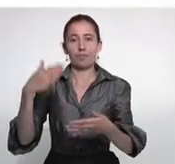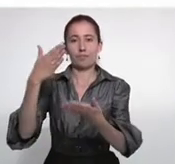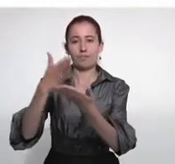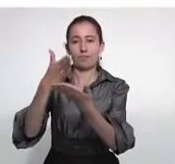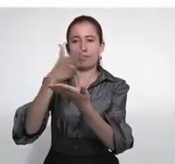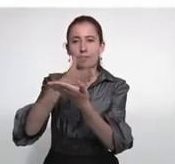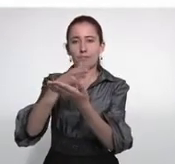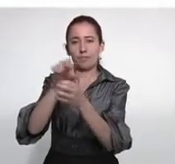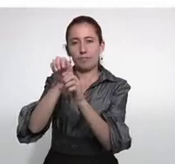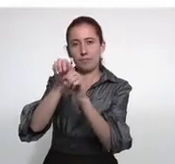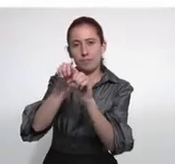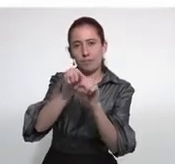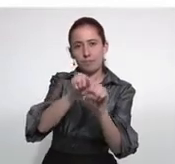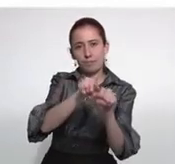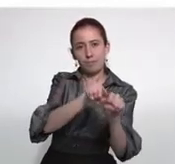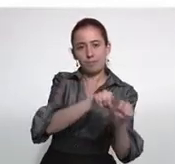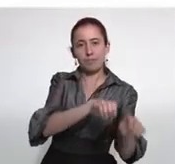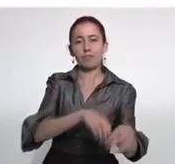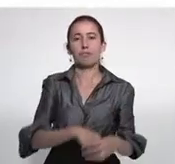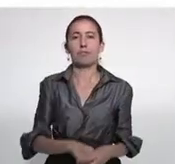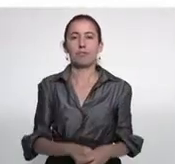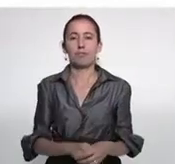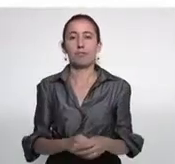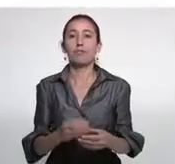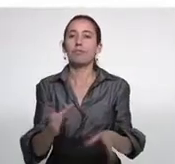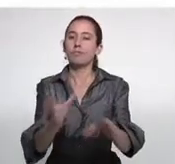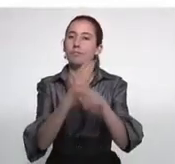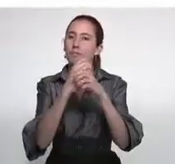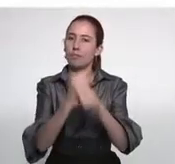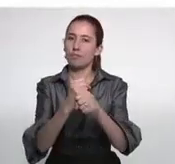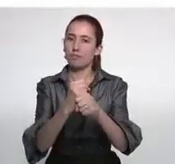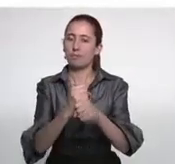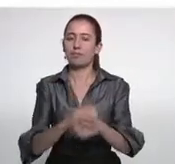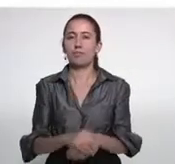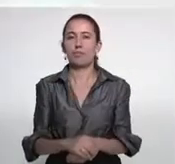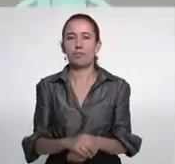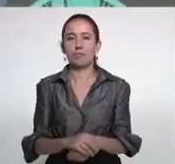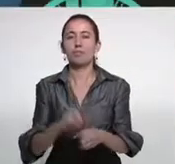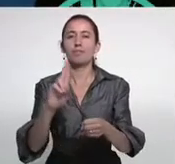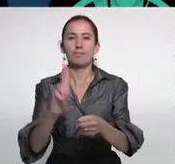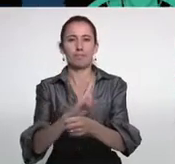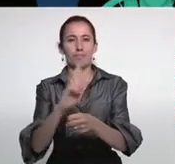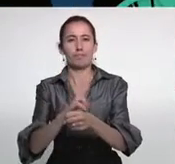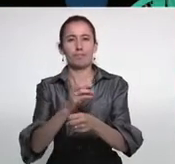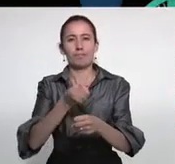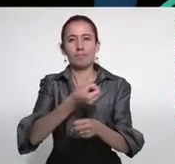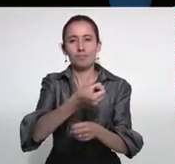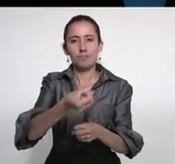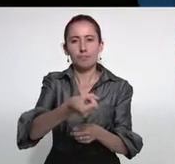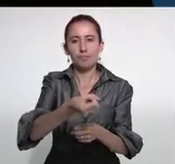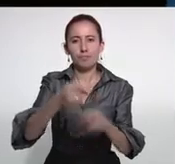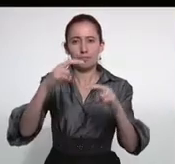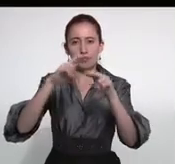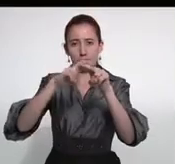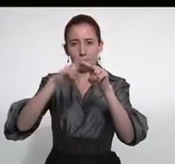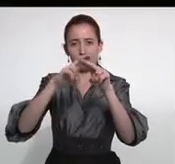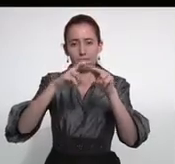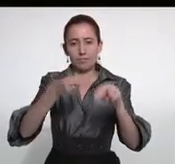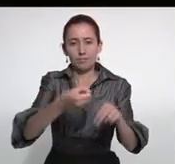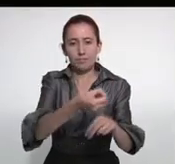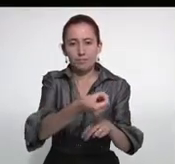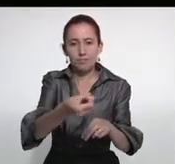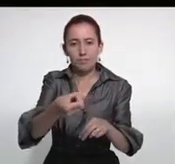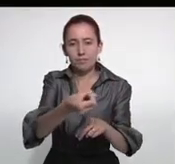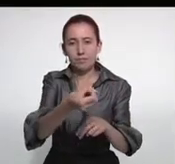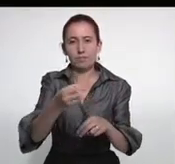discapacidad física que utilice silla de ruedas, garantizando su seguridad. Utilice una linterna en la silla de ruedas en